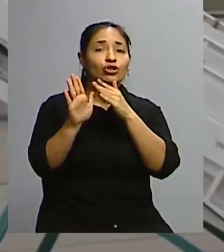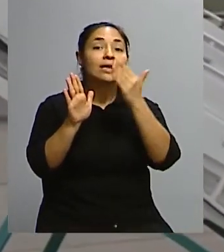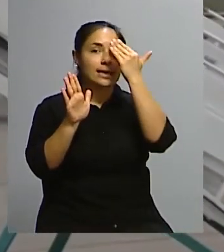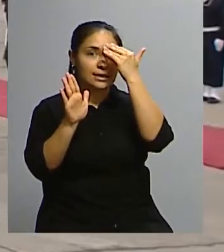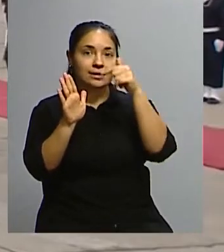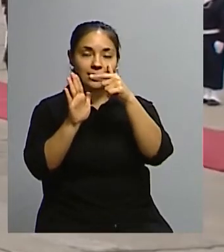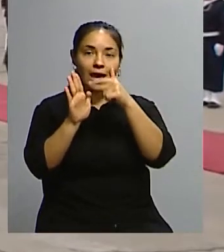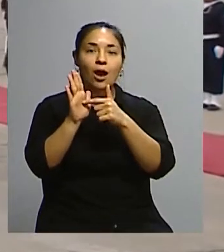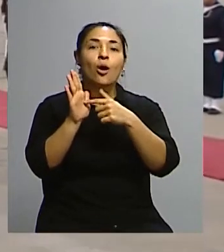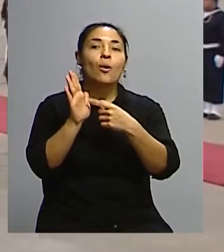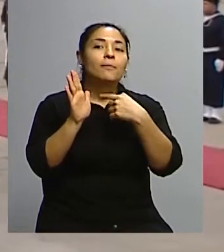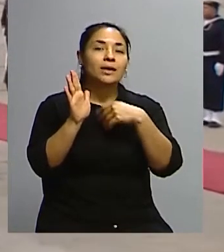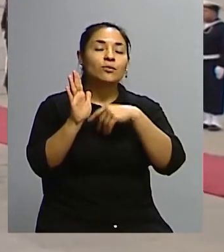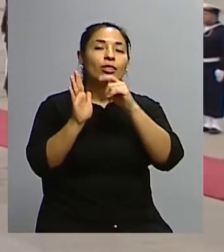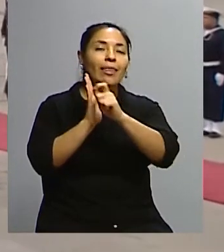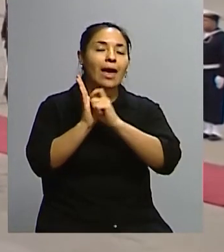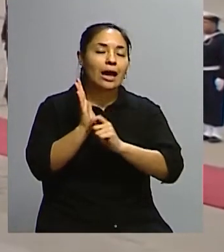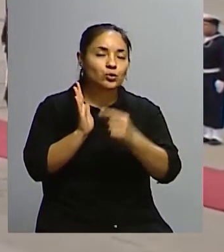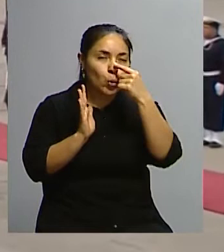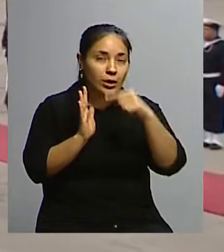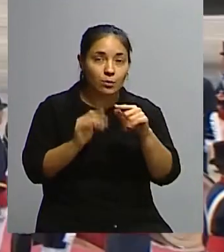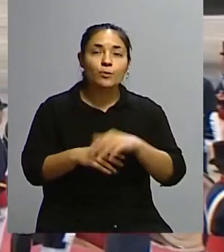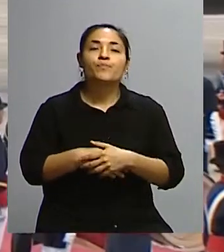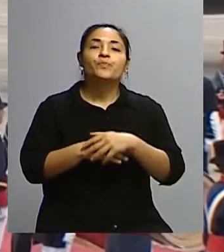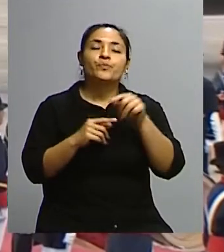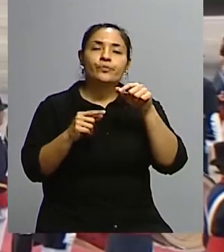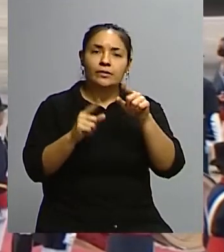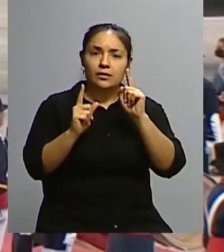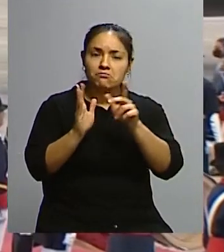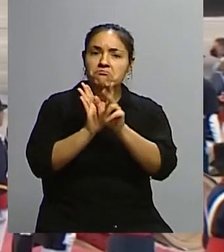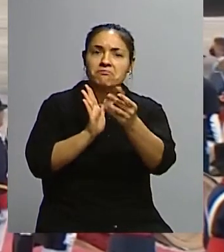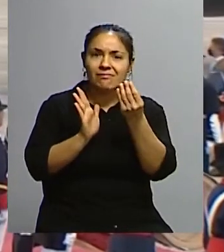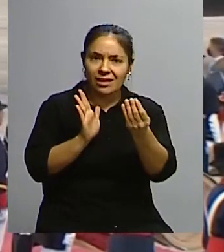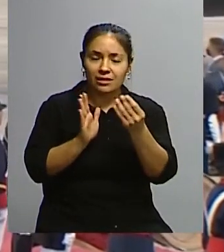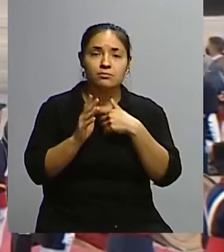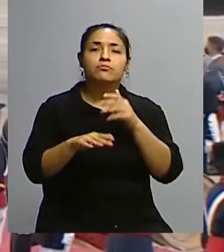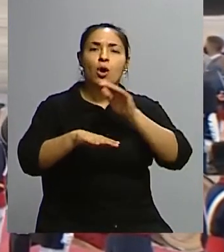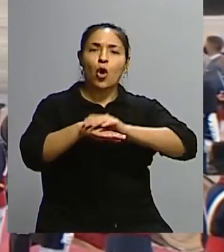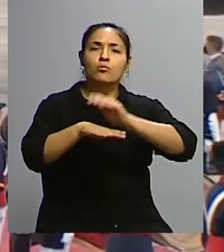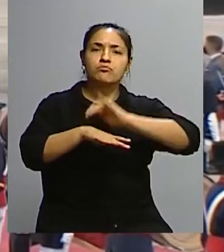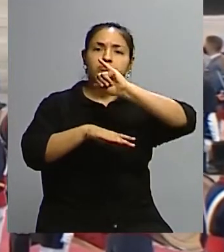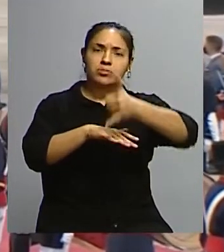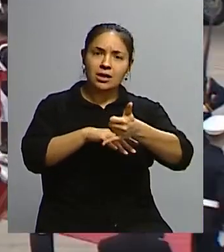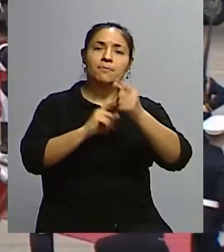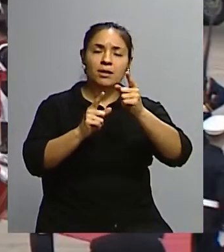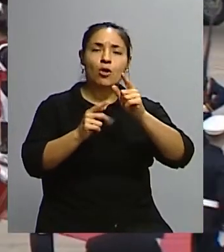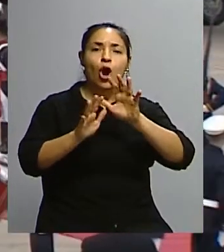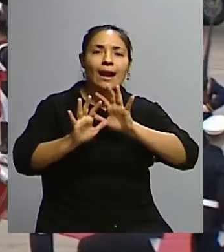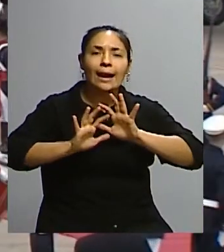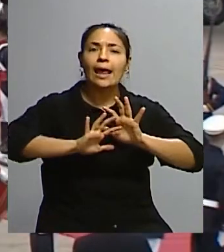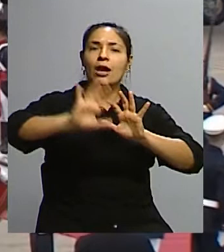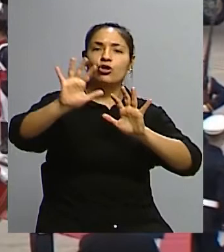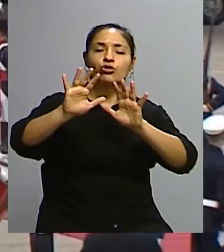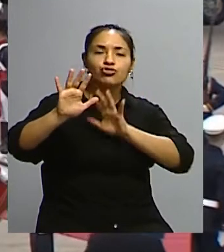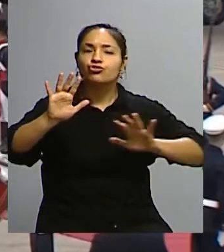que son los últimos, en el último texto, y que además indica que se compromete con el mantenimiento de la región como una zona de